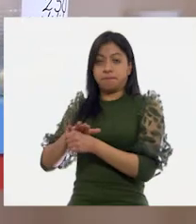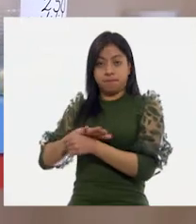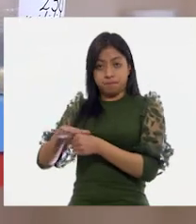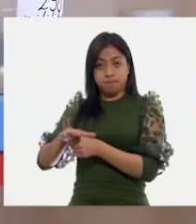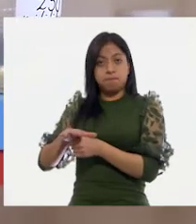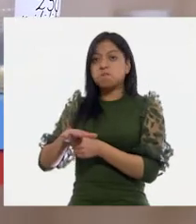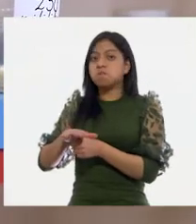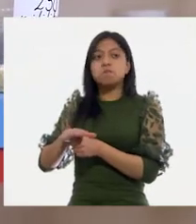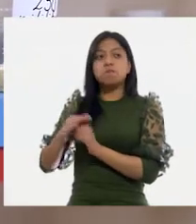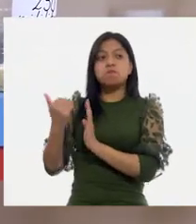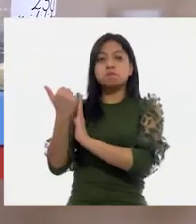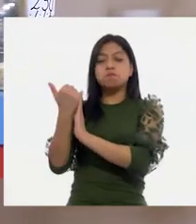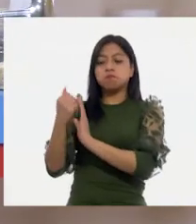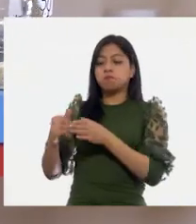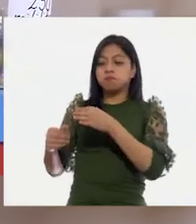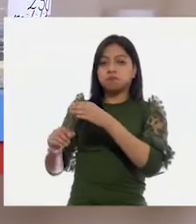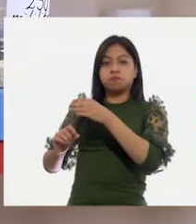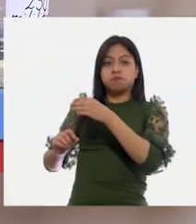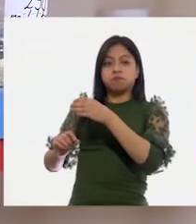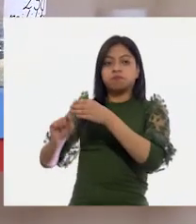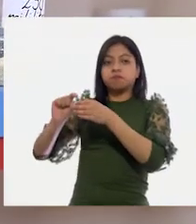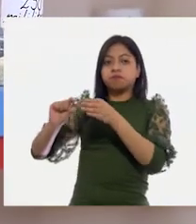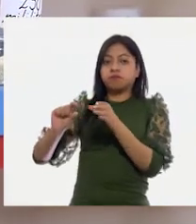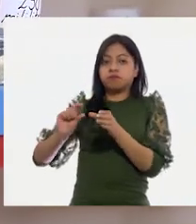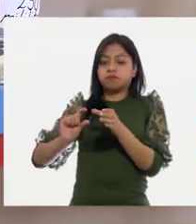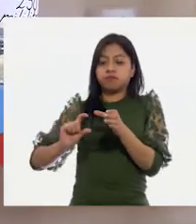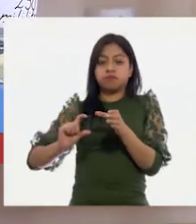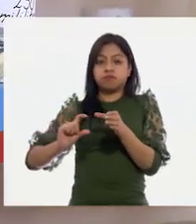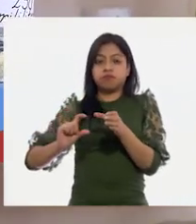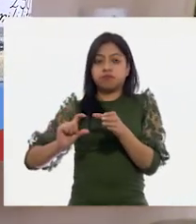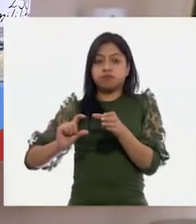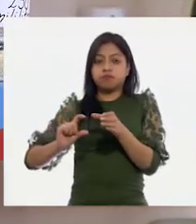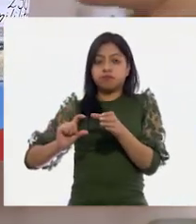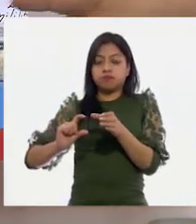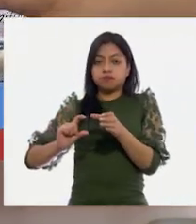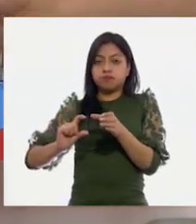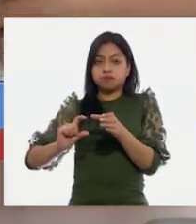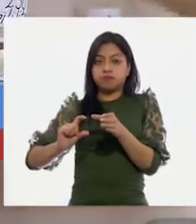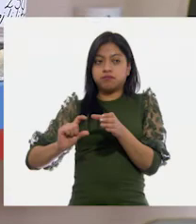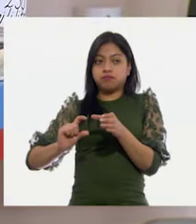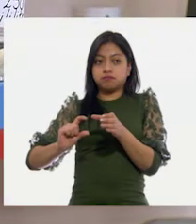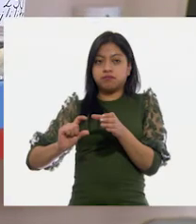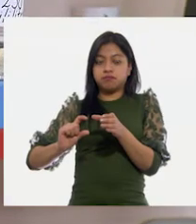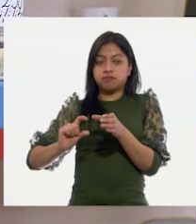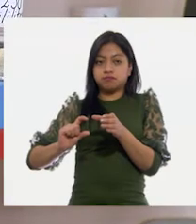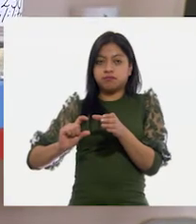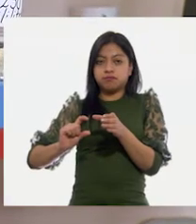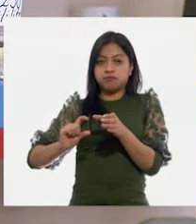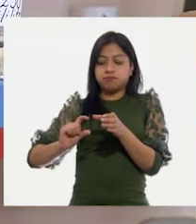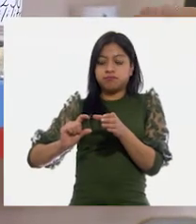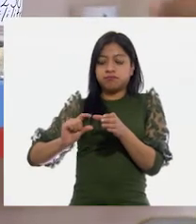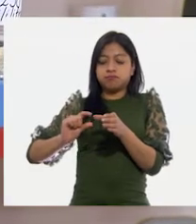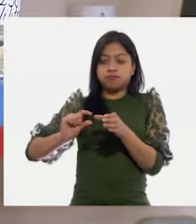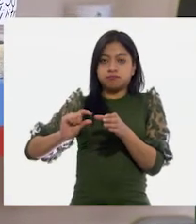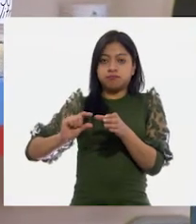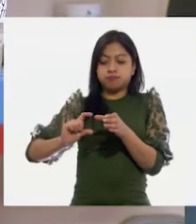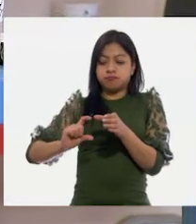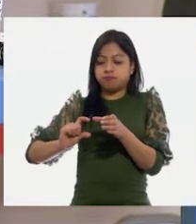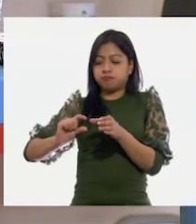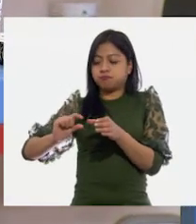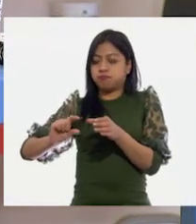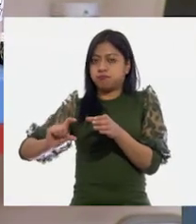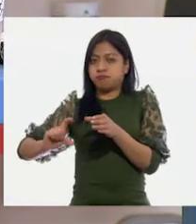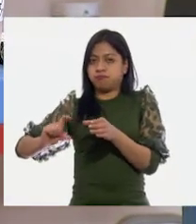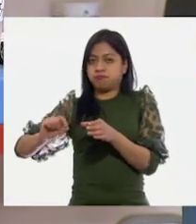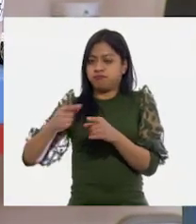están más bajitos. Uno tiene casi un poco para llenarse y este de plano